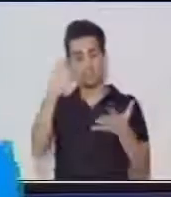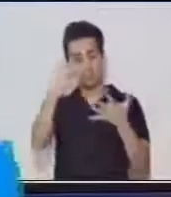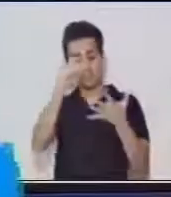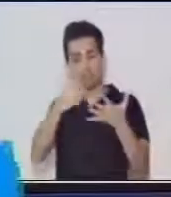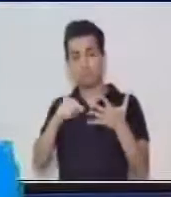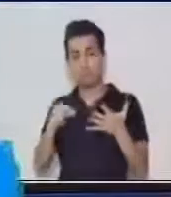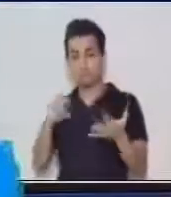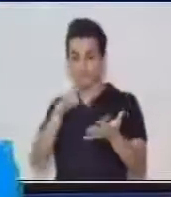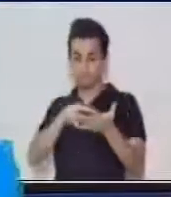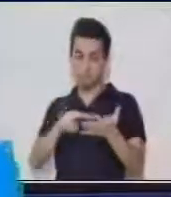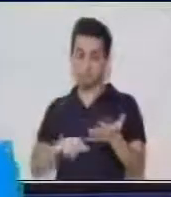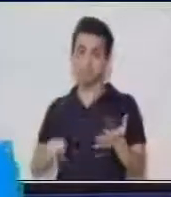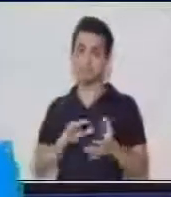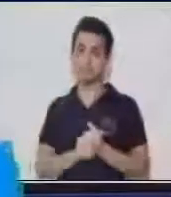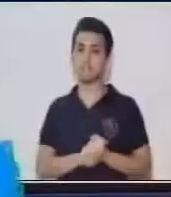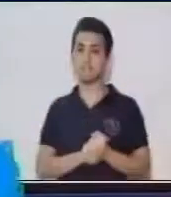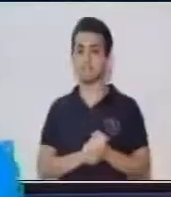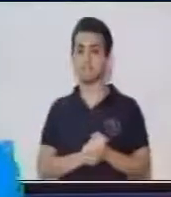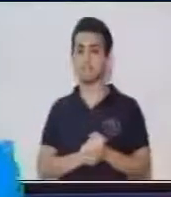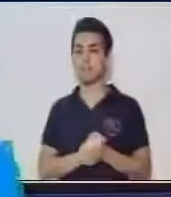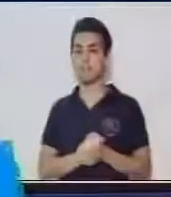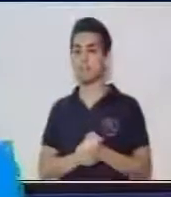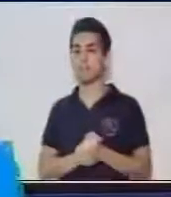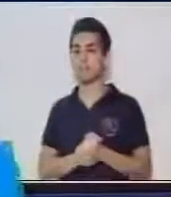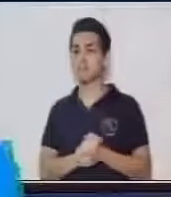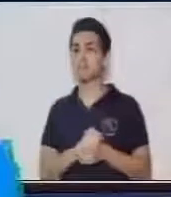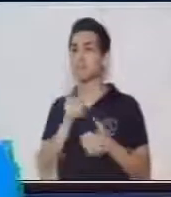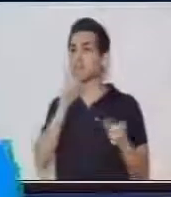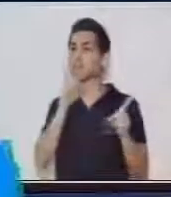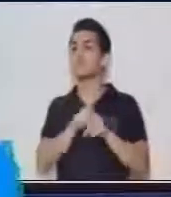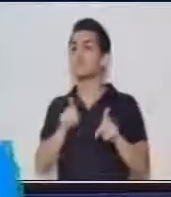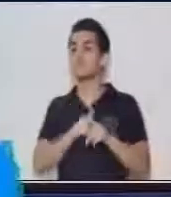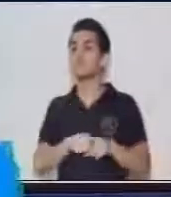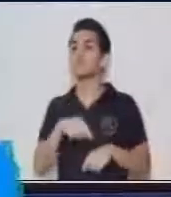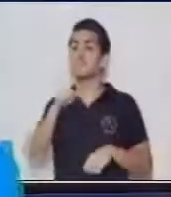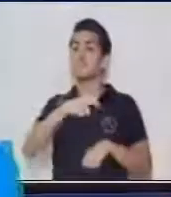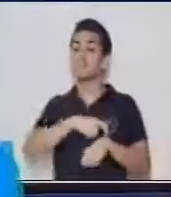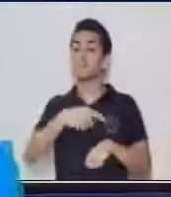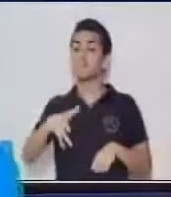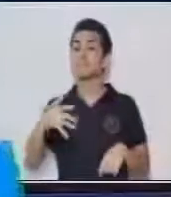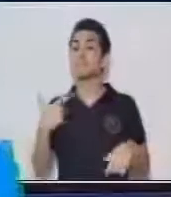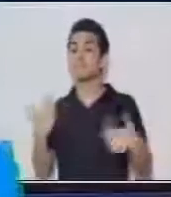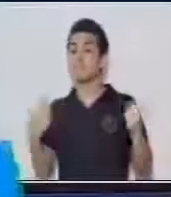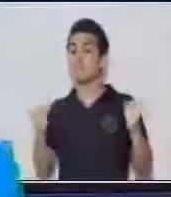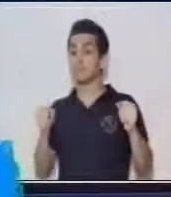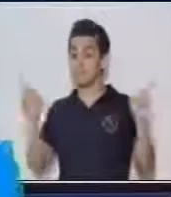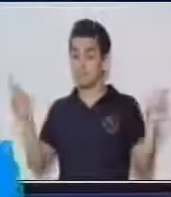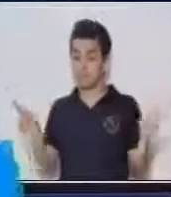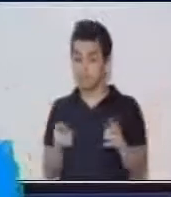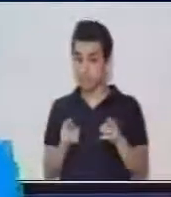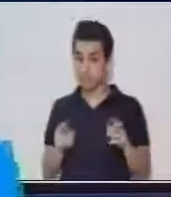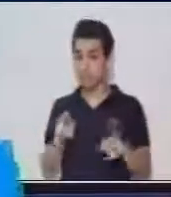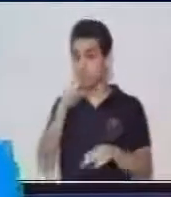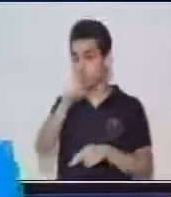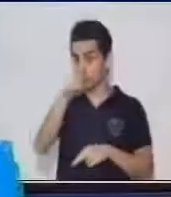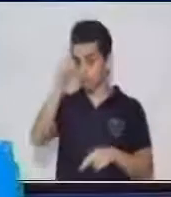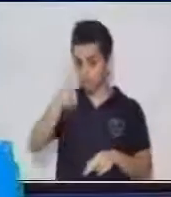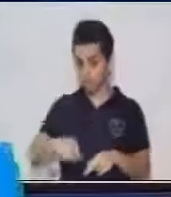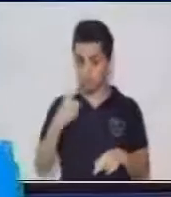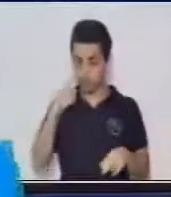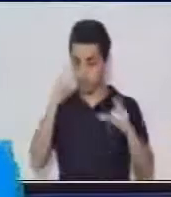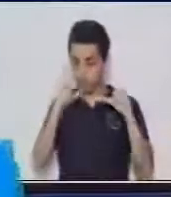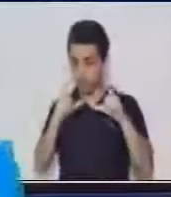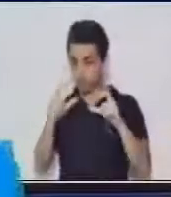en la lectura. También, al momento de realizar el resumen, usted debe de tener mucho